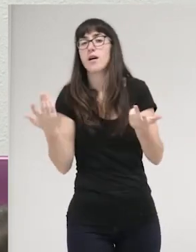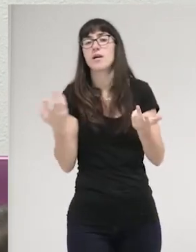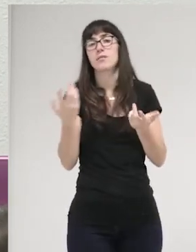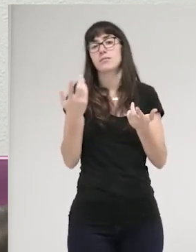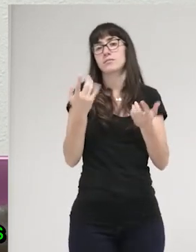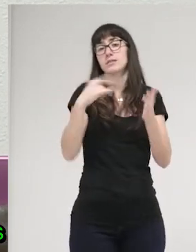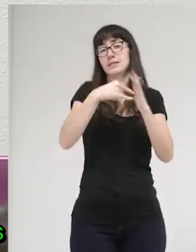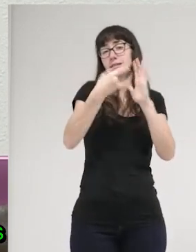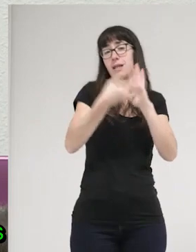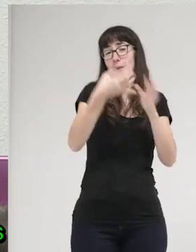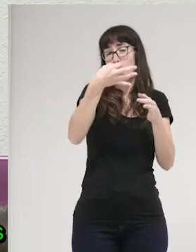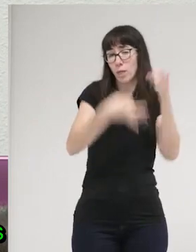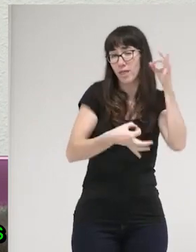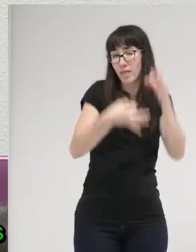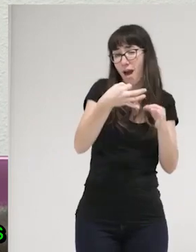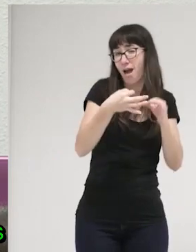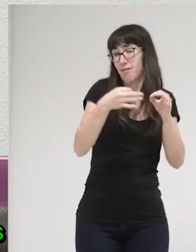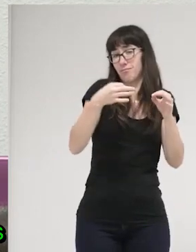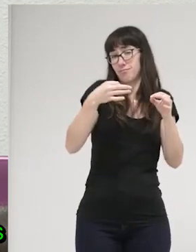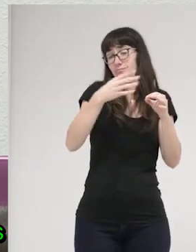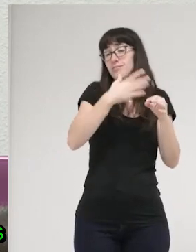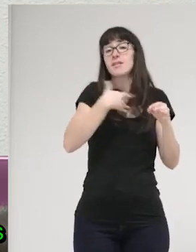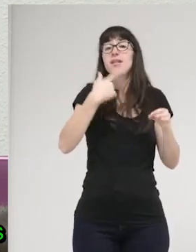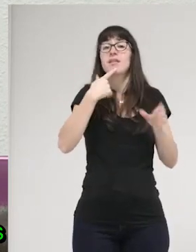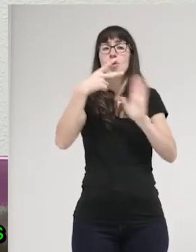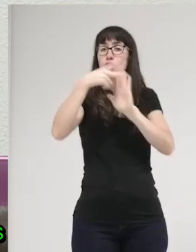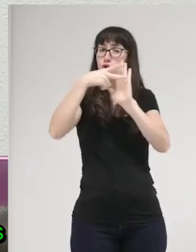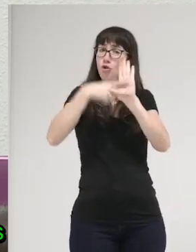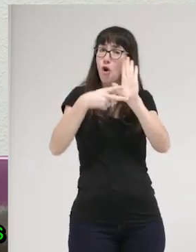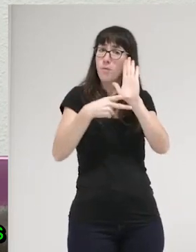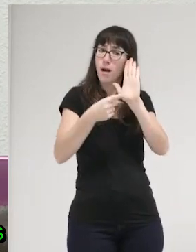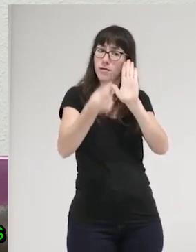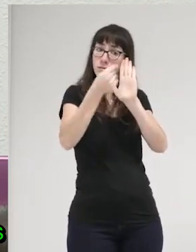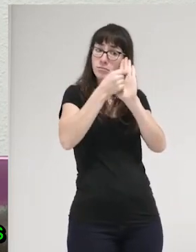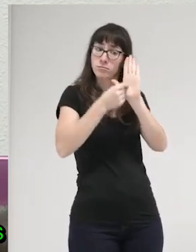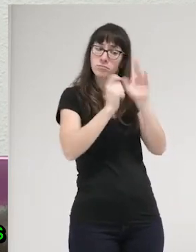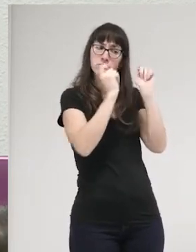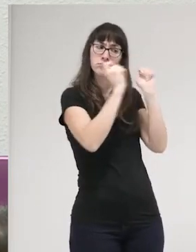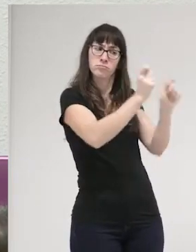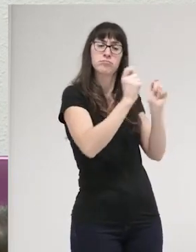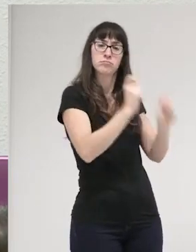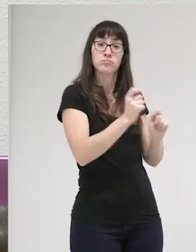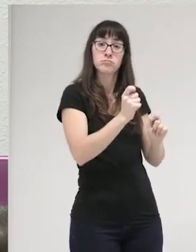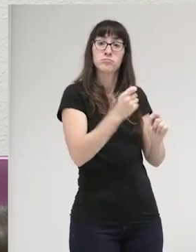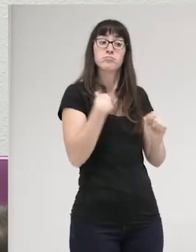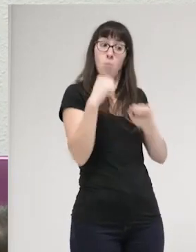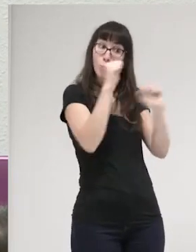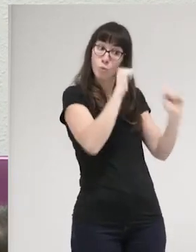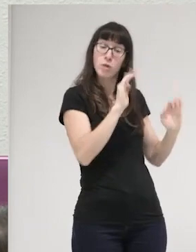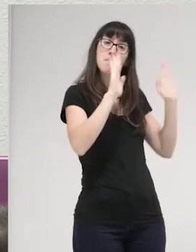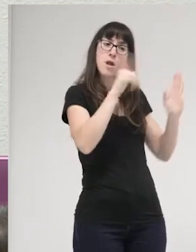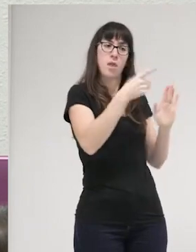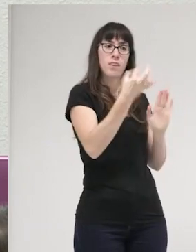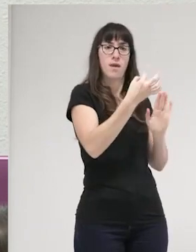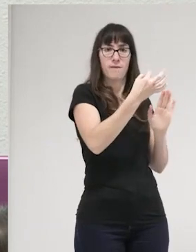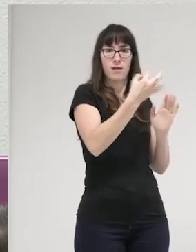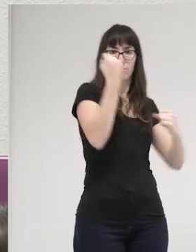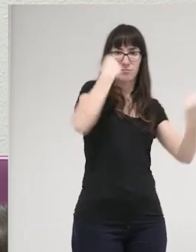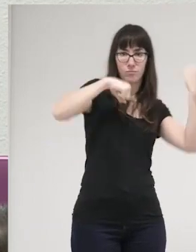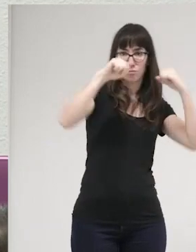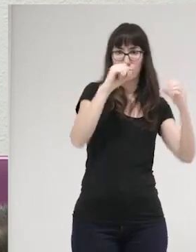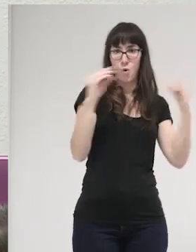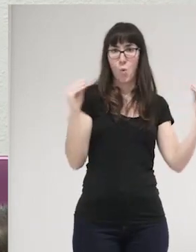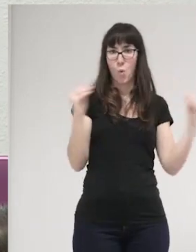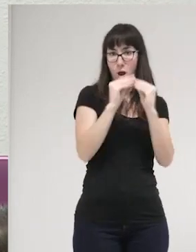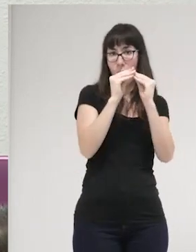judicial es decir estas atribuciones normativas son absolutamente necesarias y exigibles en los marcos de que una persona sea reconocida como víctima y